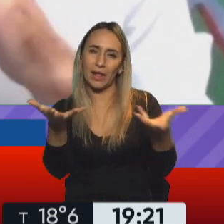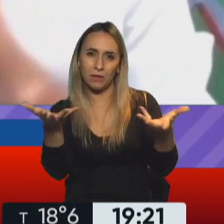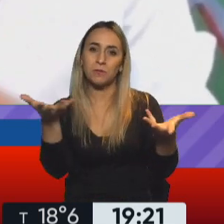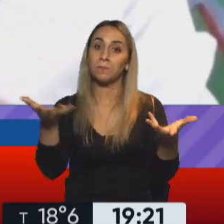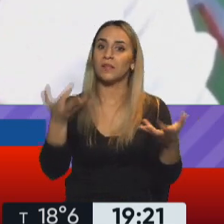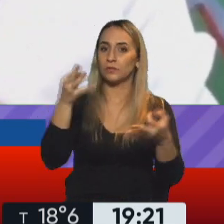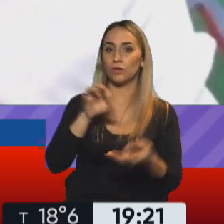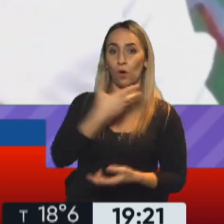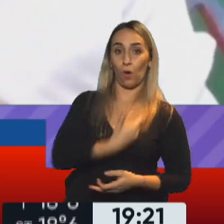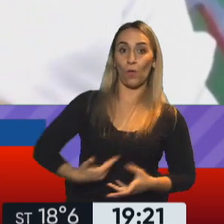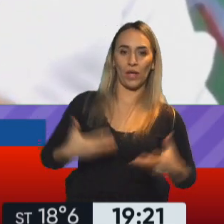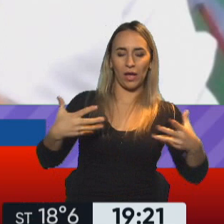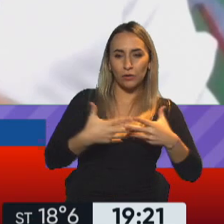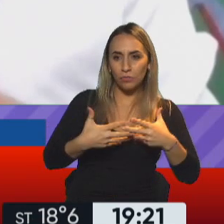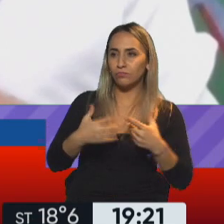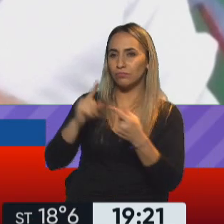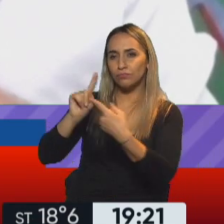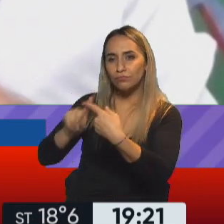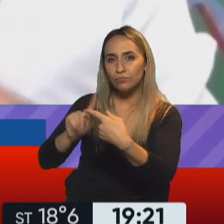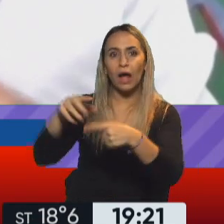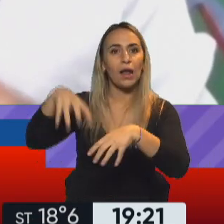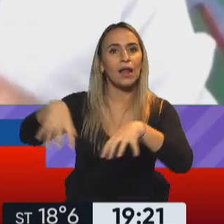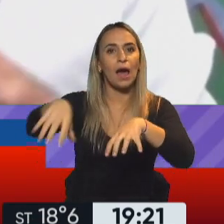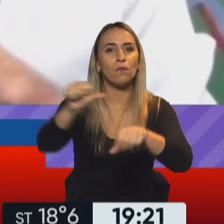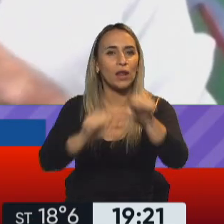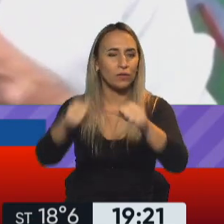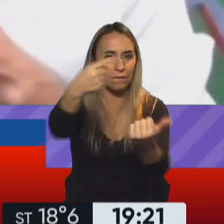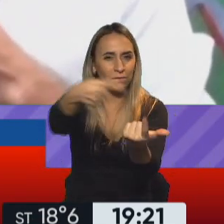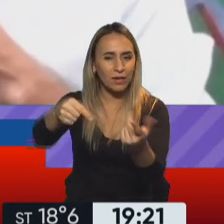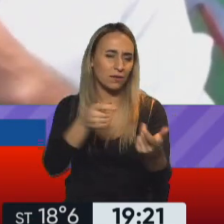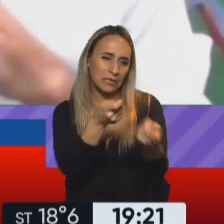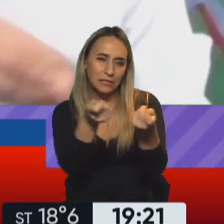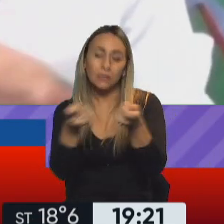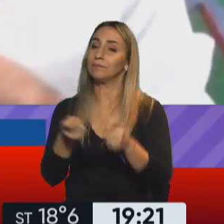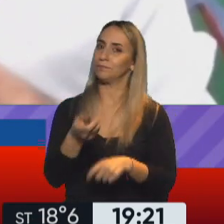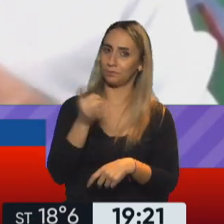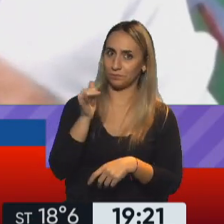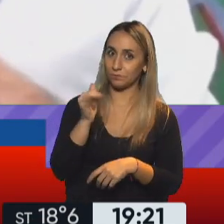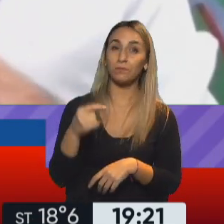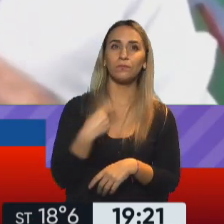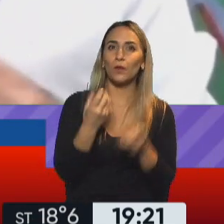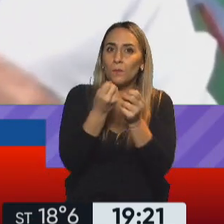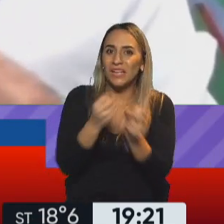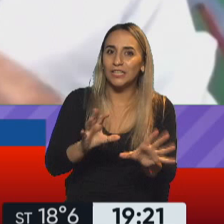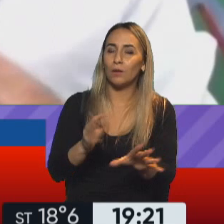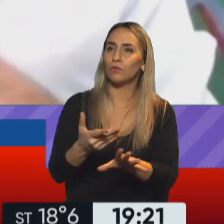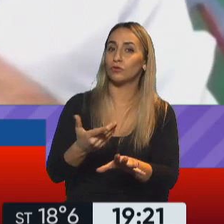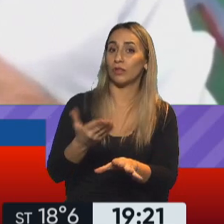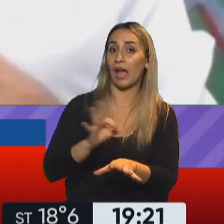laboratorios. Sí, sí, sí. Nosotros desde agosto del año pasado empezamos nuestra primera